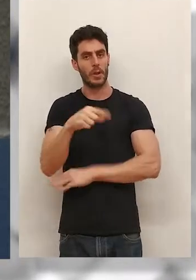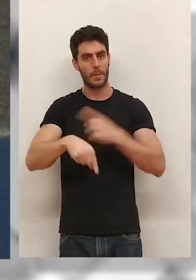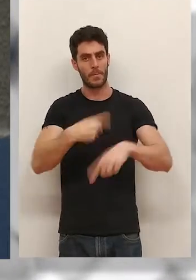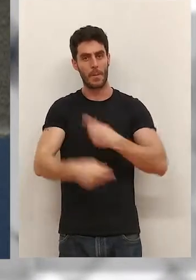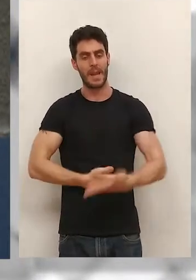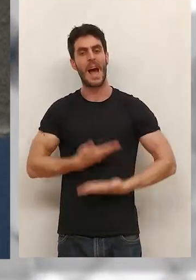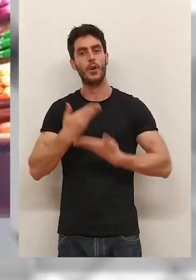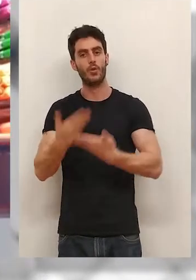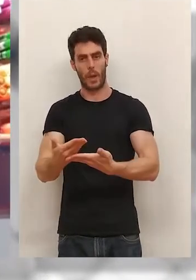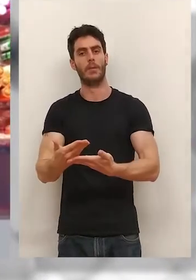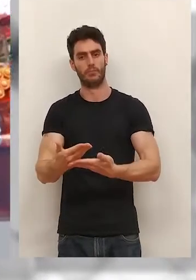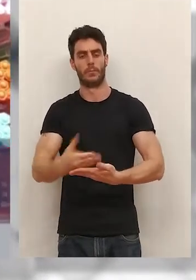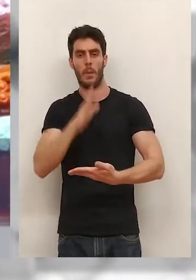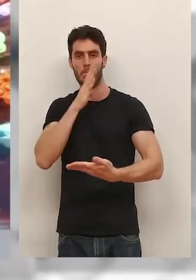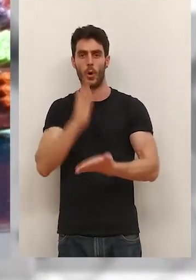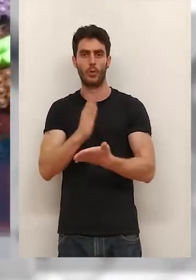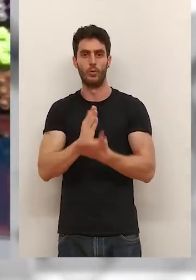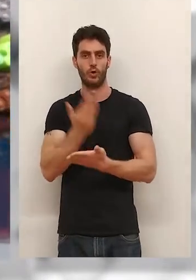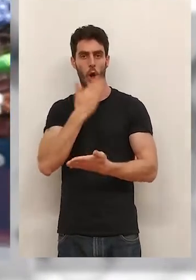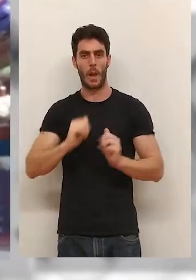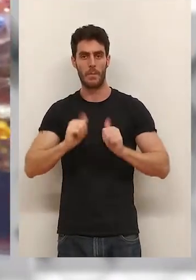logroñesas con el inicio del curso escolar.